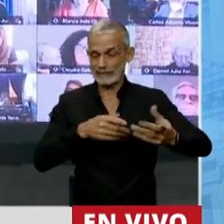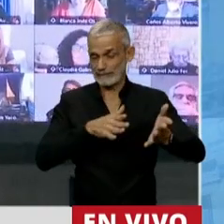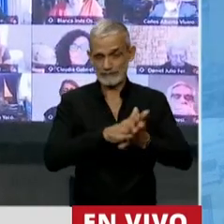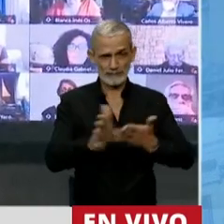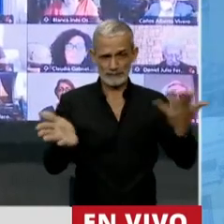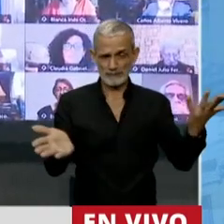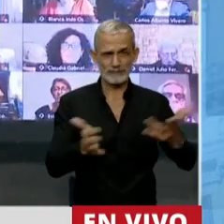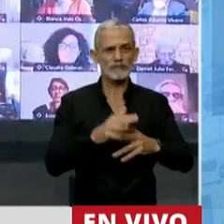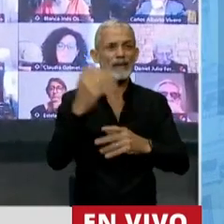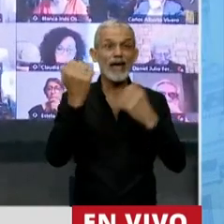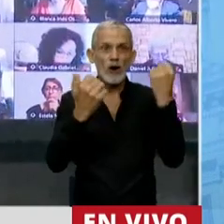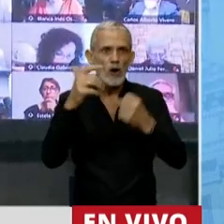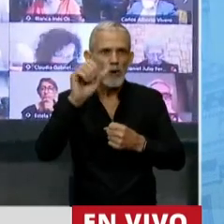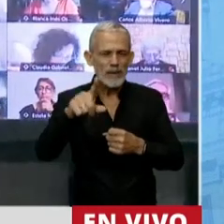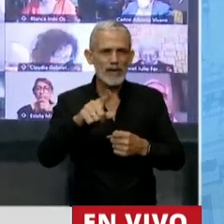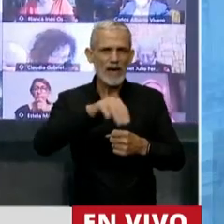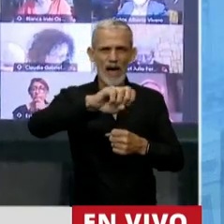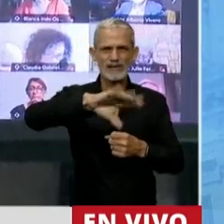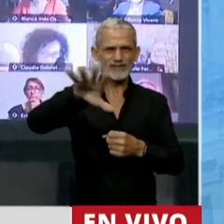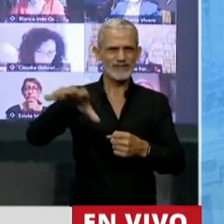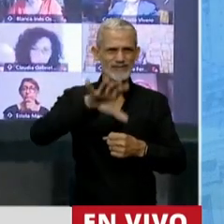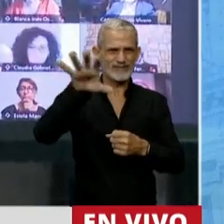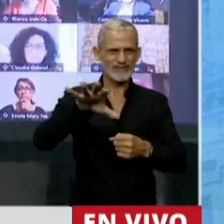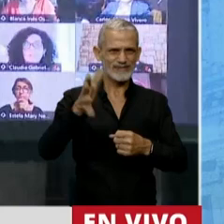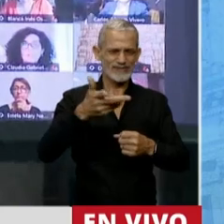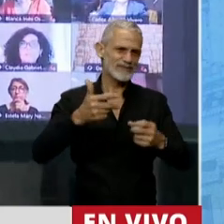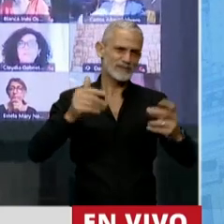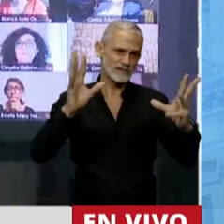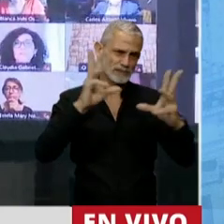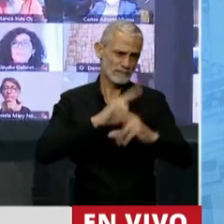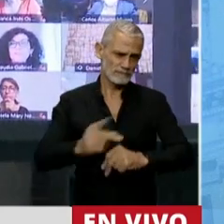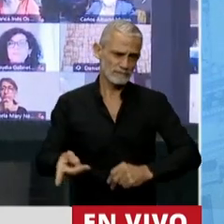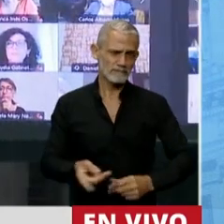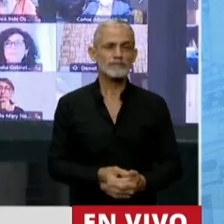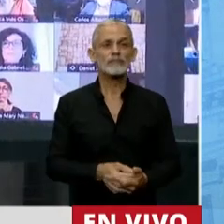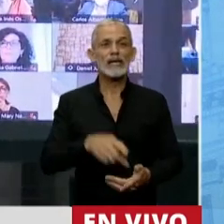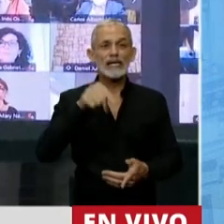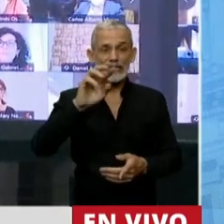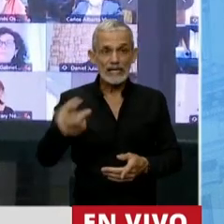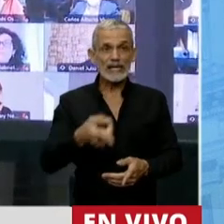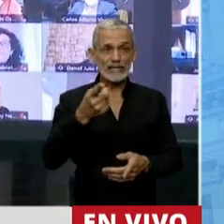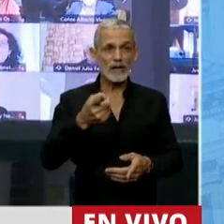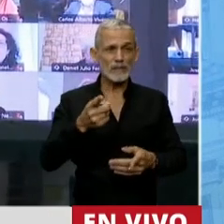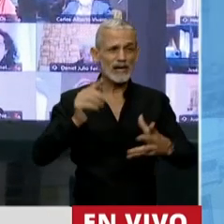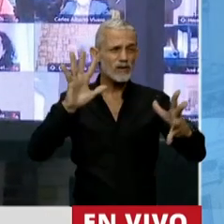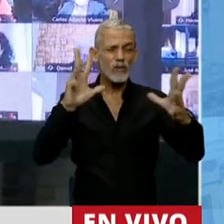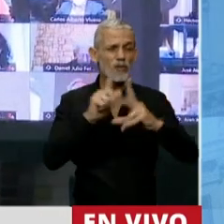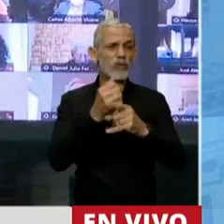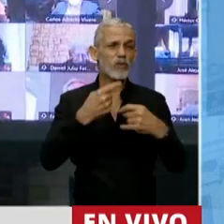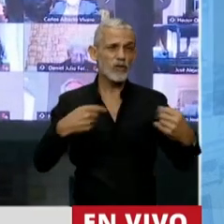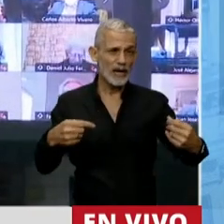con economías regionales, con y a su vez también, por supuesto, se destruyeron